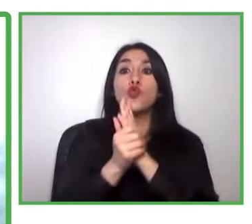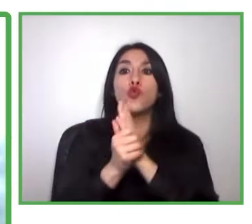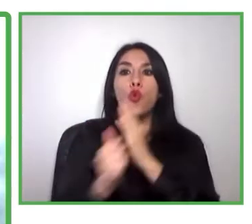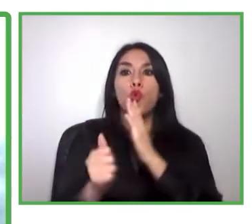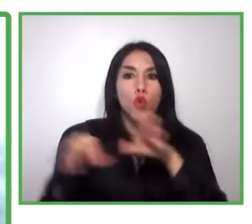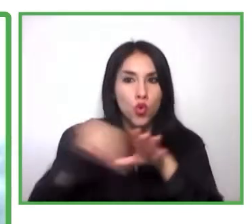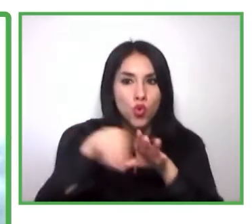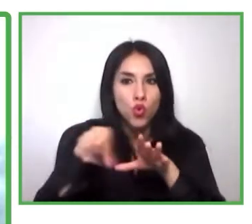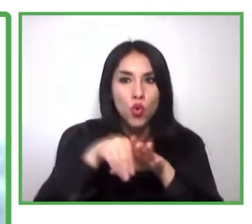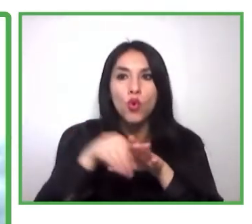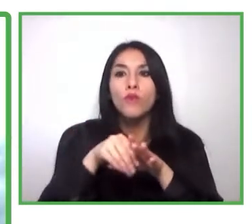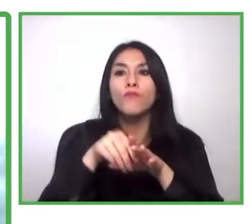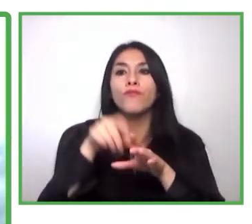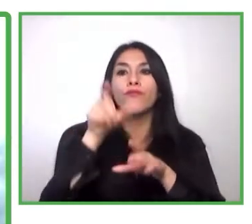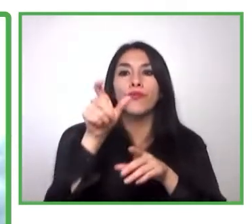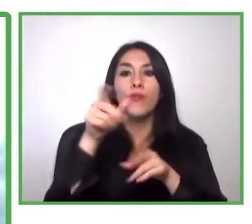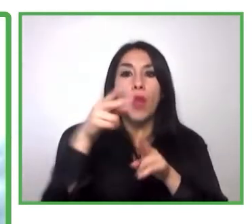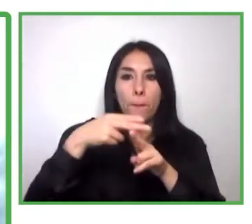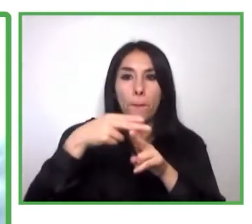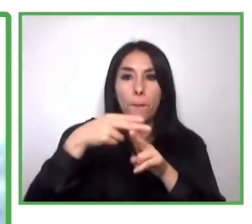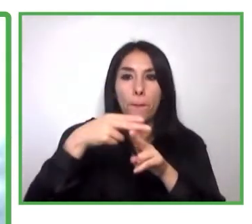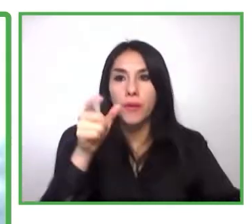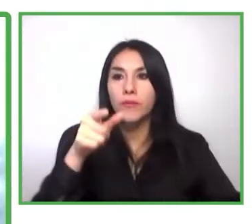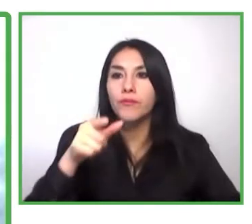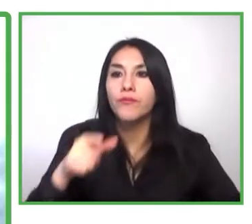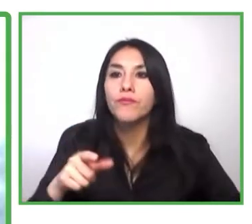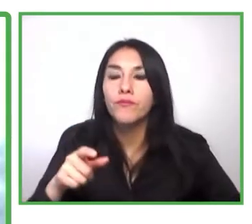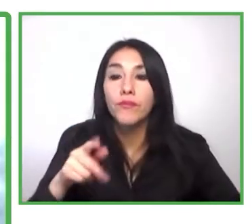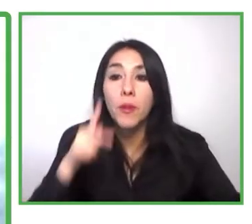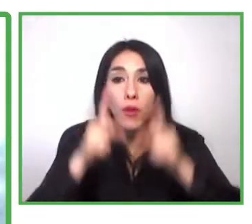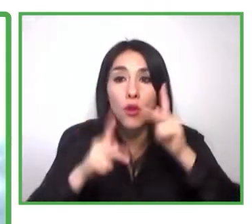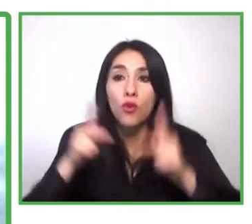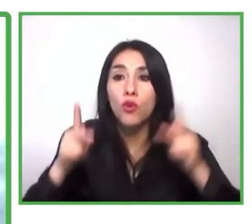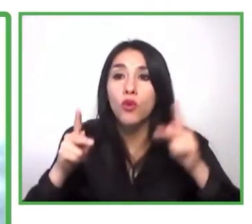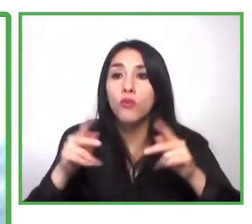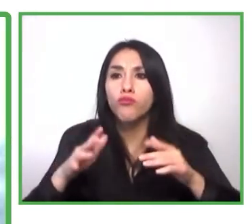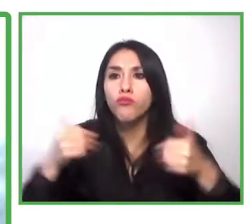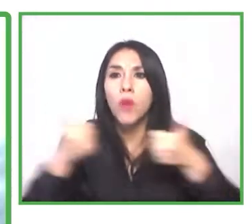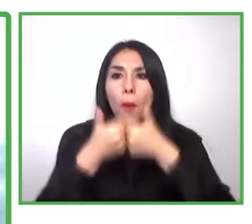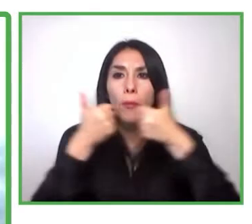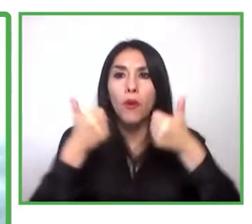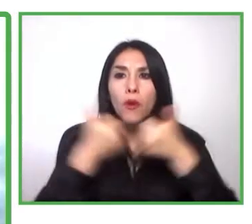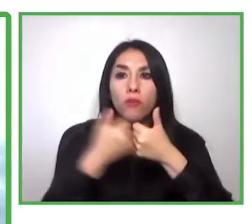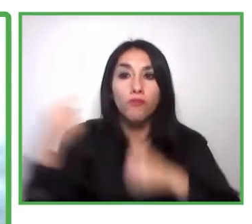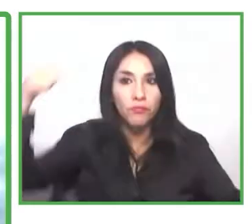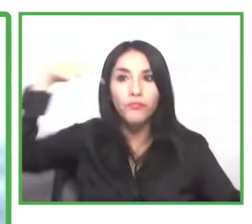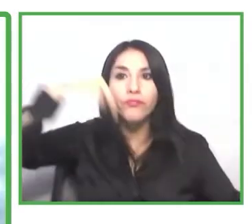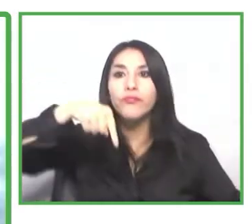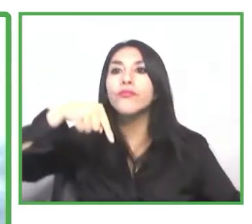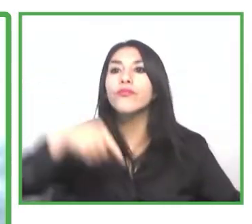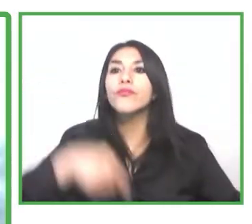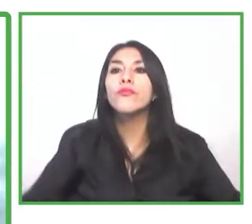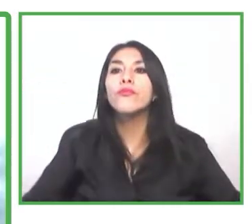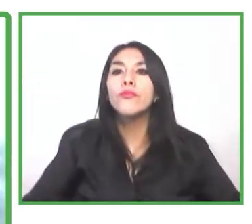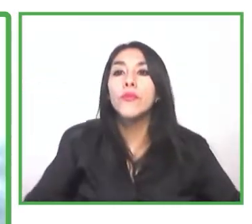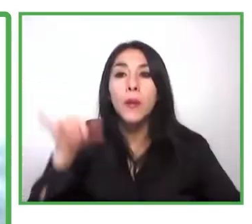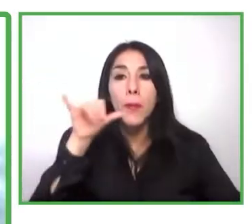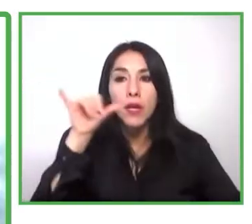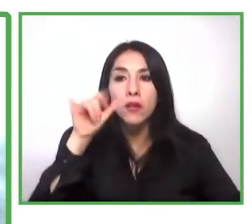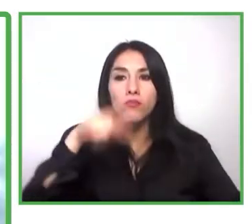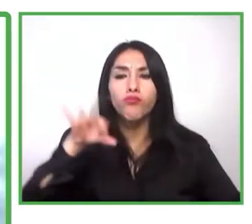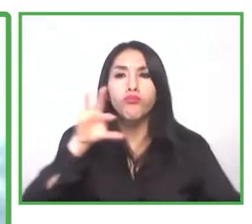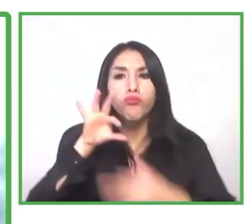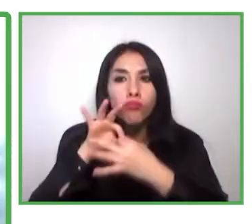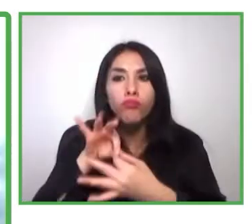profesionales, y además porque creo que sin duda nos une un punto en común, que es mejorar la calidad de vida y las oportunidades